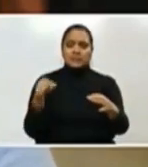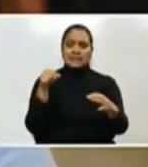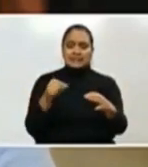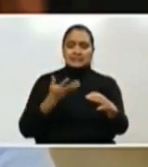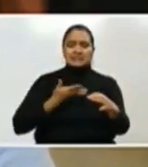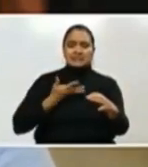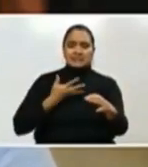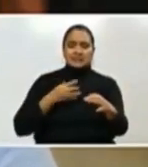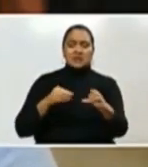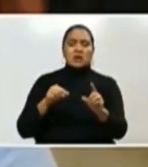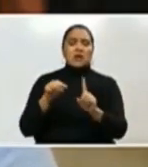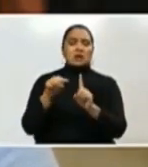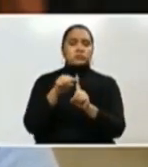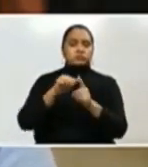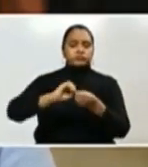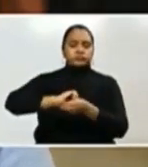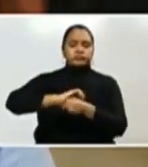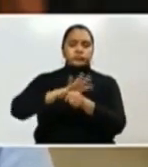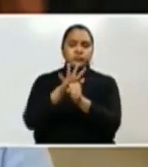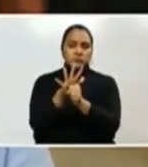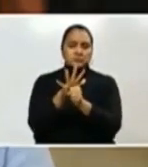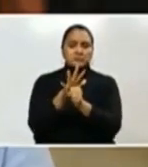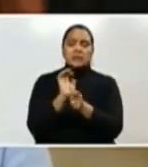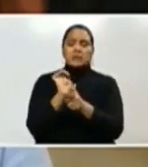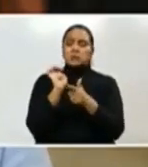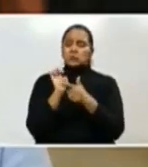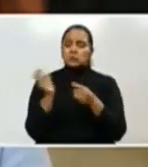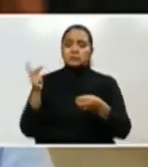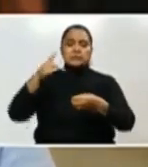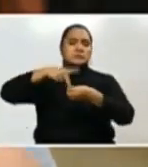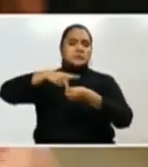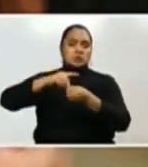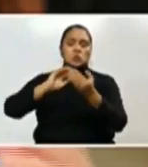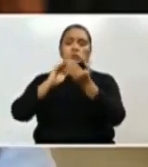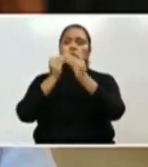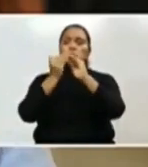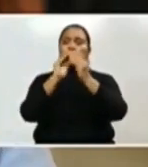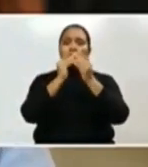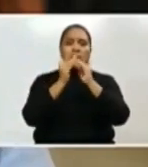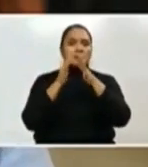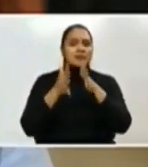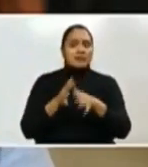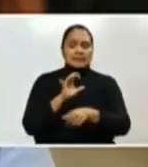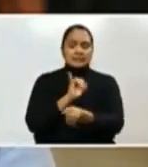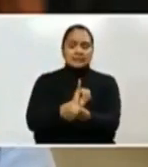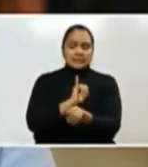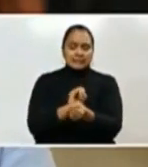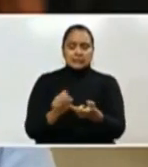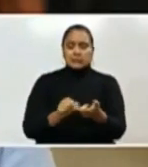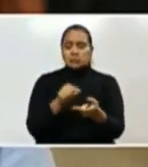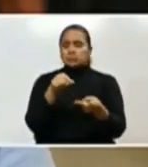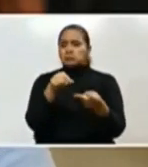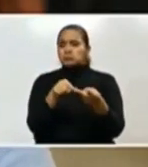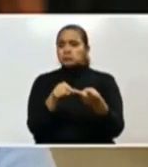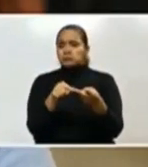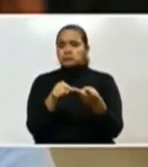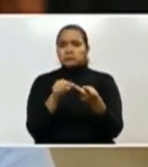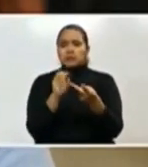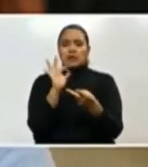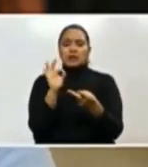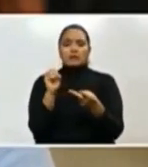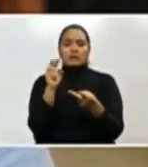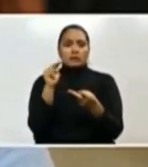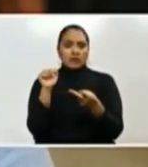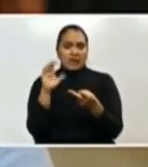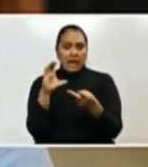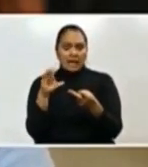brote significativo de contagio, pues ese espacio de participación ciudadana que se le ha dado a las iglesias, que se le ha dado al FONAC,